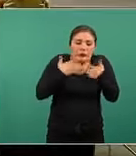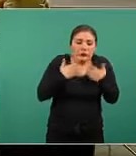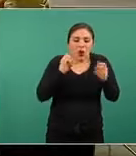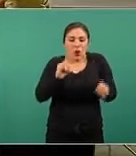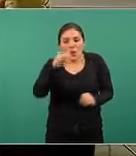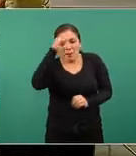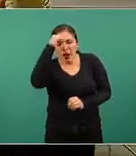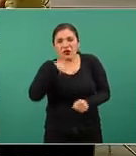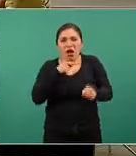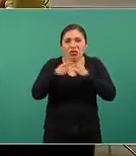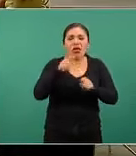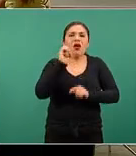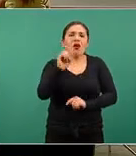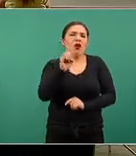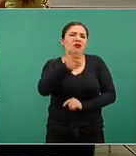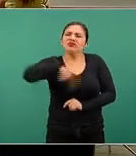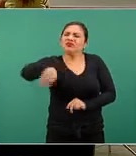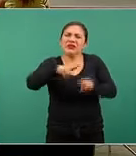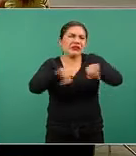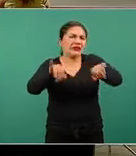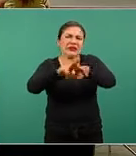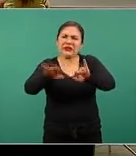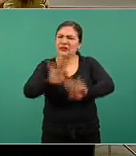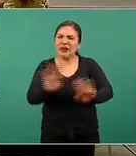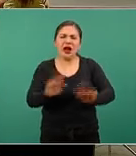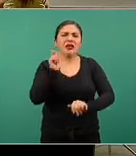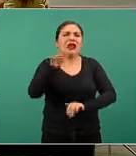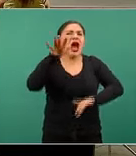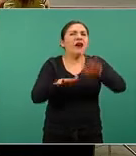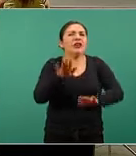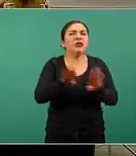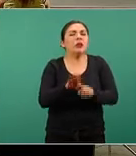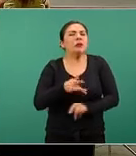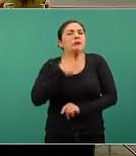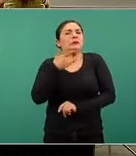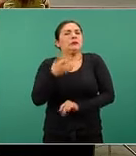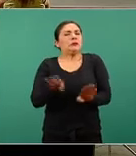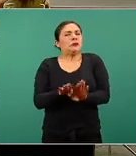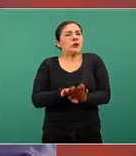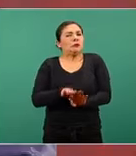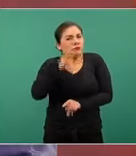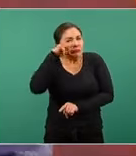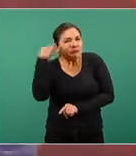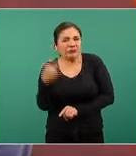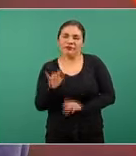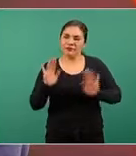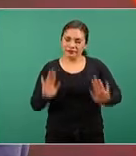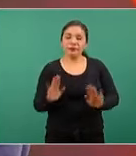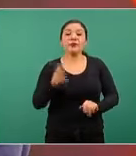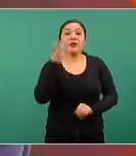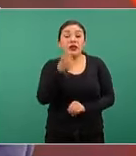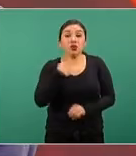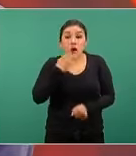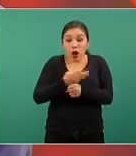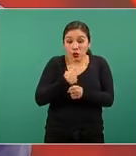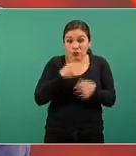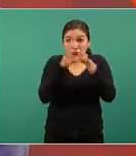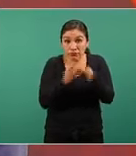editores ni los dueños de sus periódicos que luego son un poco susceptibles en ese sentido lo que estamos hablando